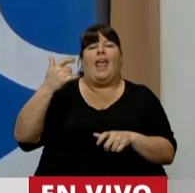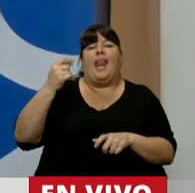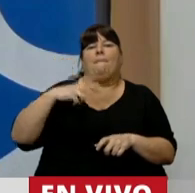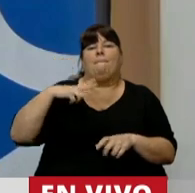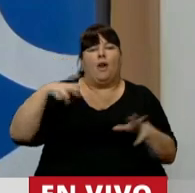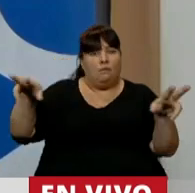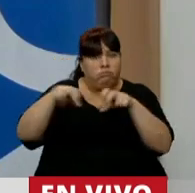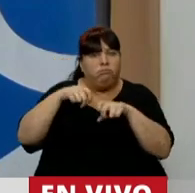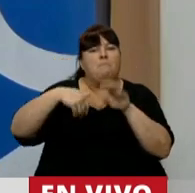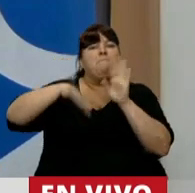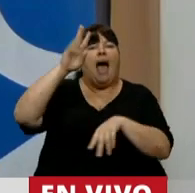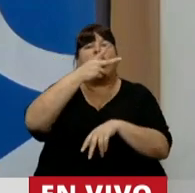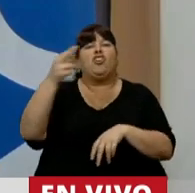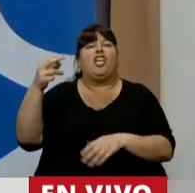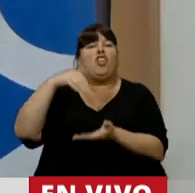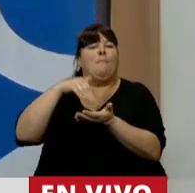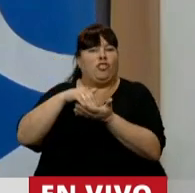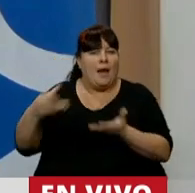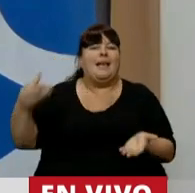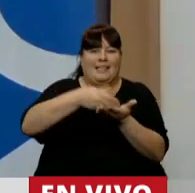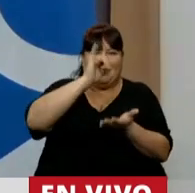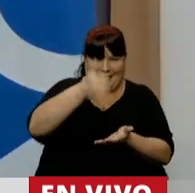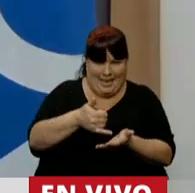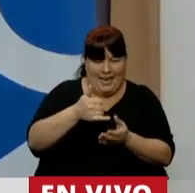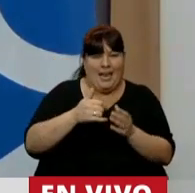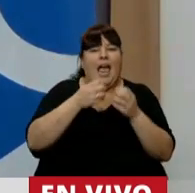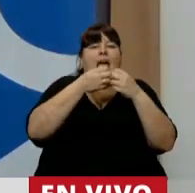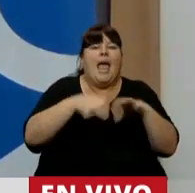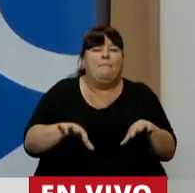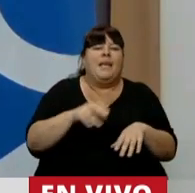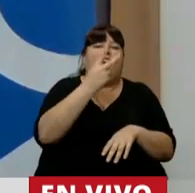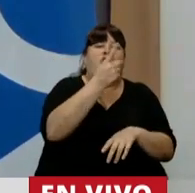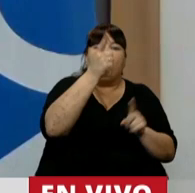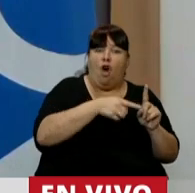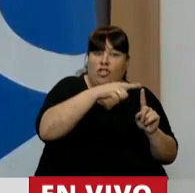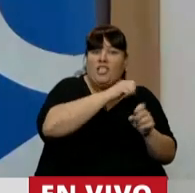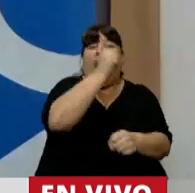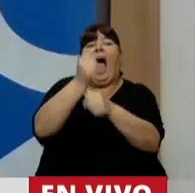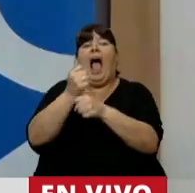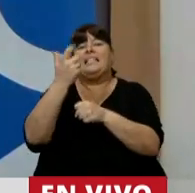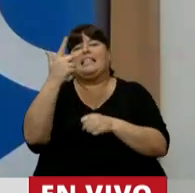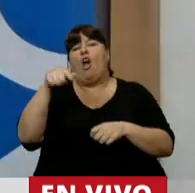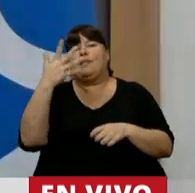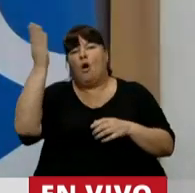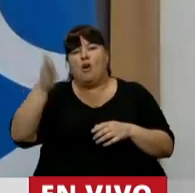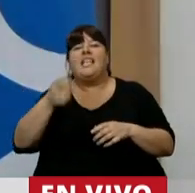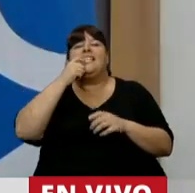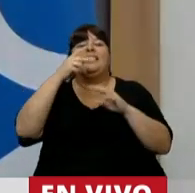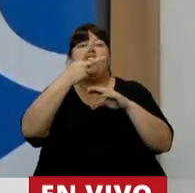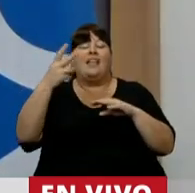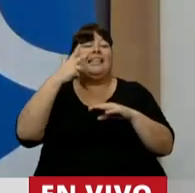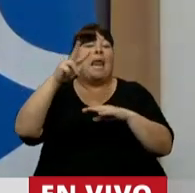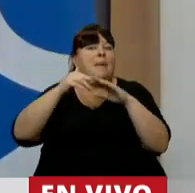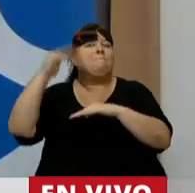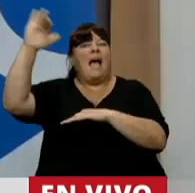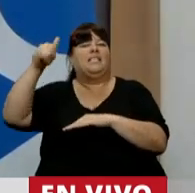propios declarados por encima de 200 millones con una escala que comienza en el 2% y que llega al 3,5% para quienes superan